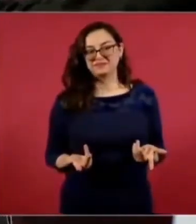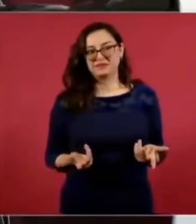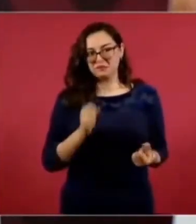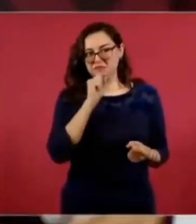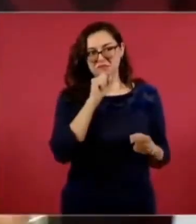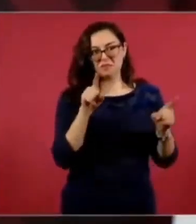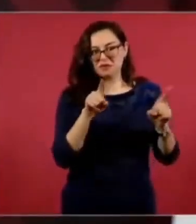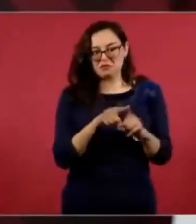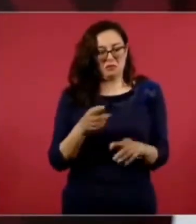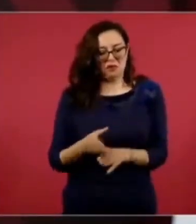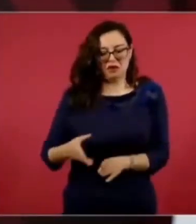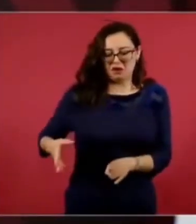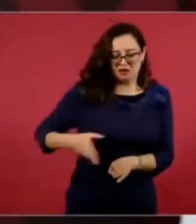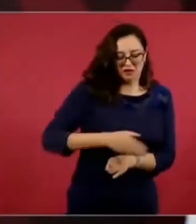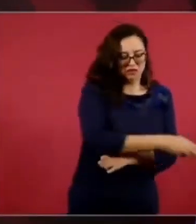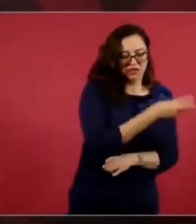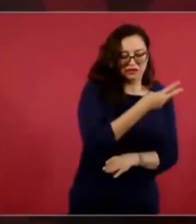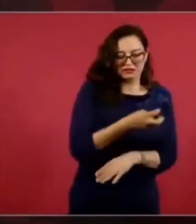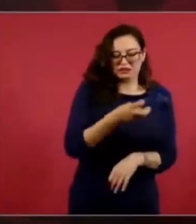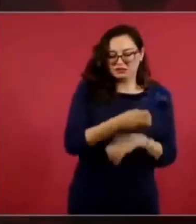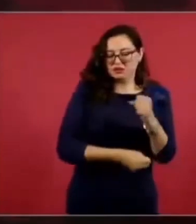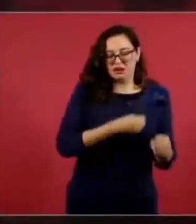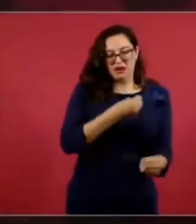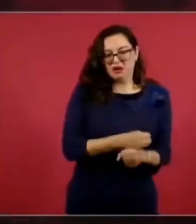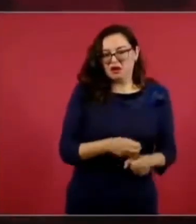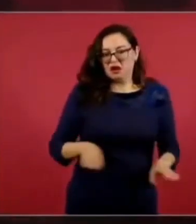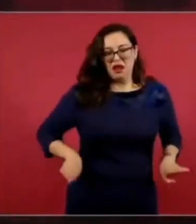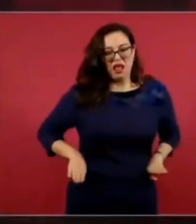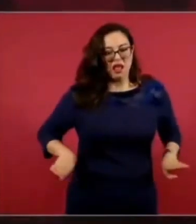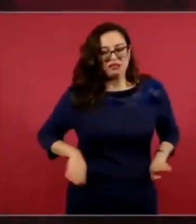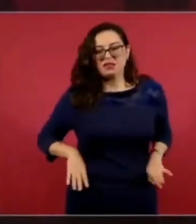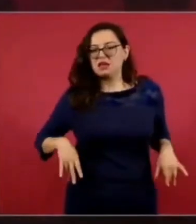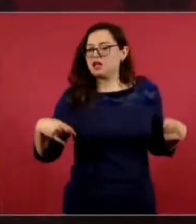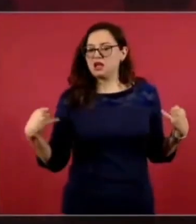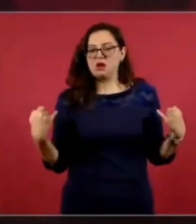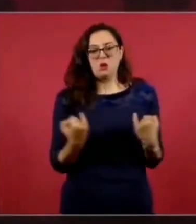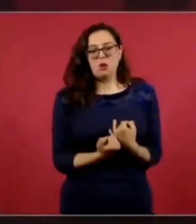durante la colonia,